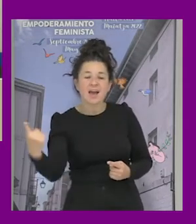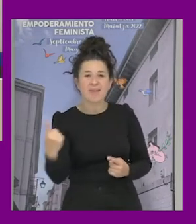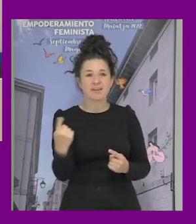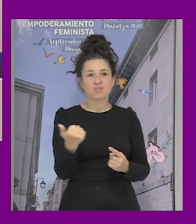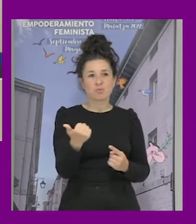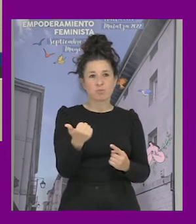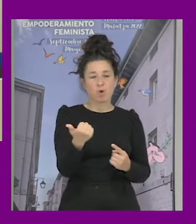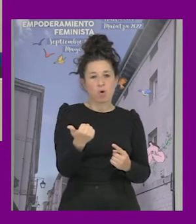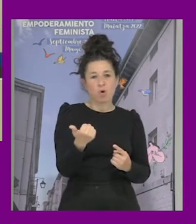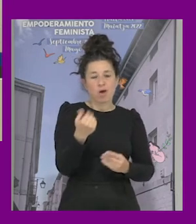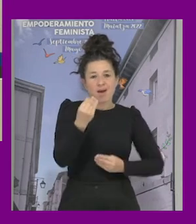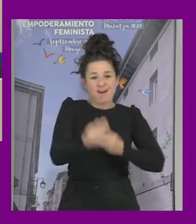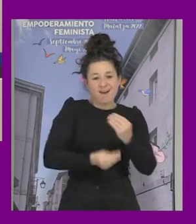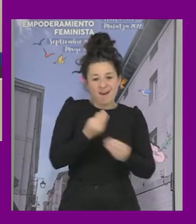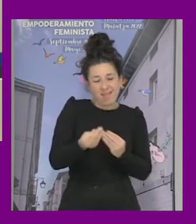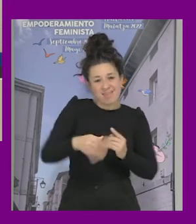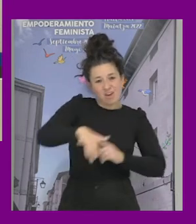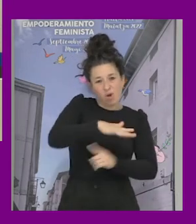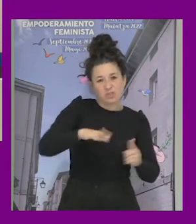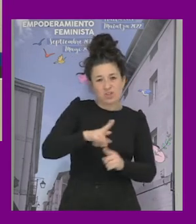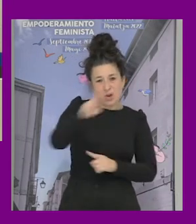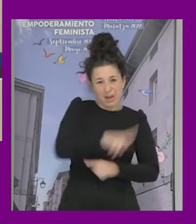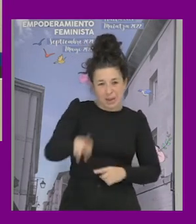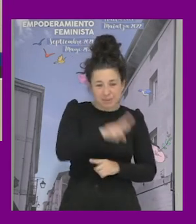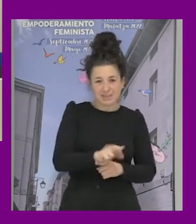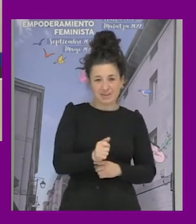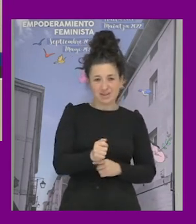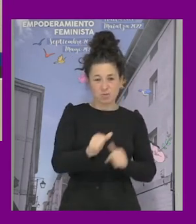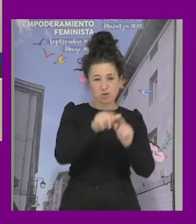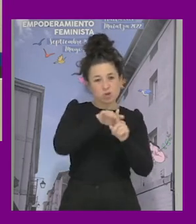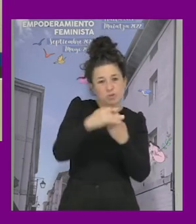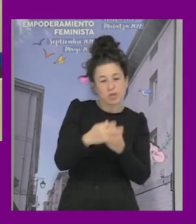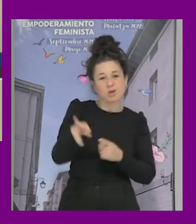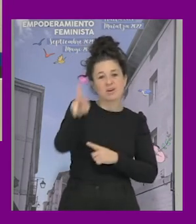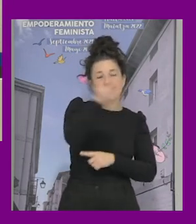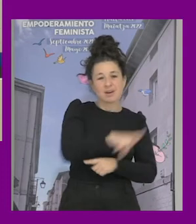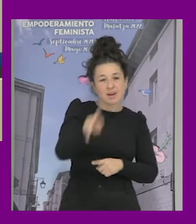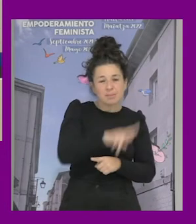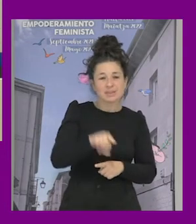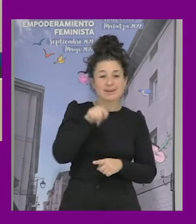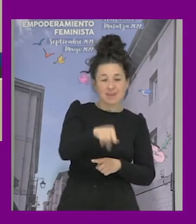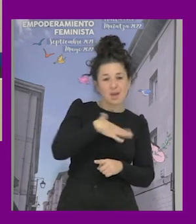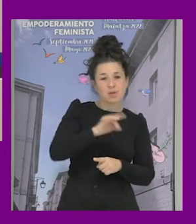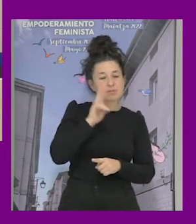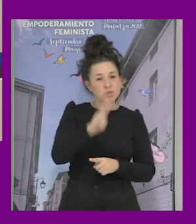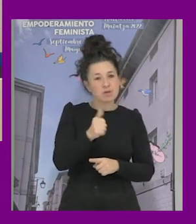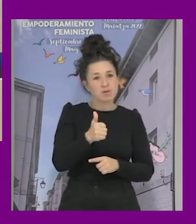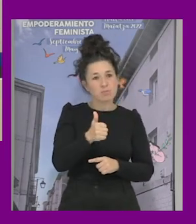subvirtiendo estos marcos y desde ahí también podemos hacer aproximaciones más relevantes